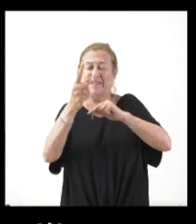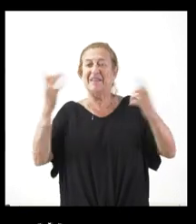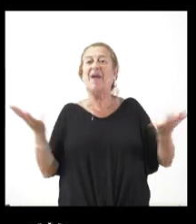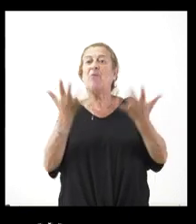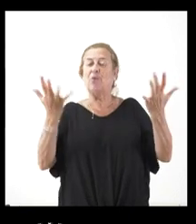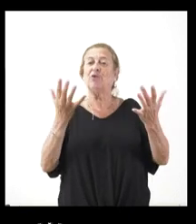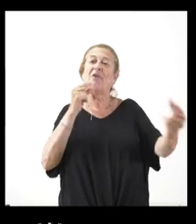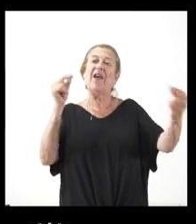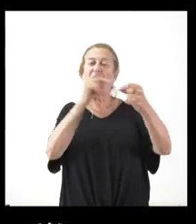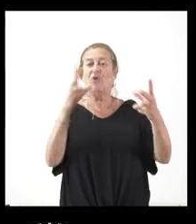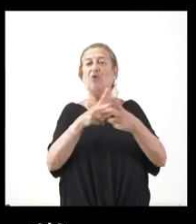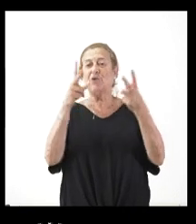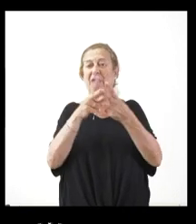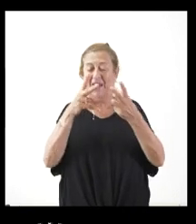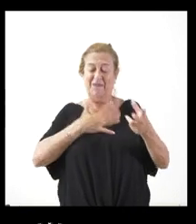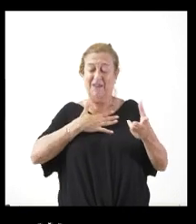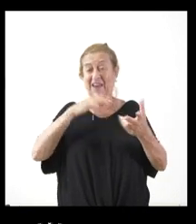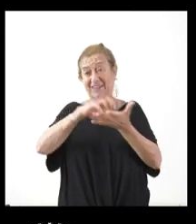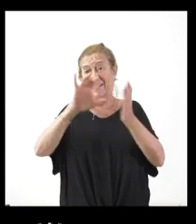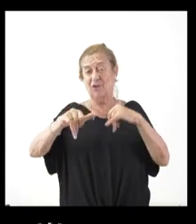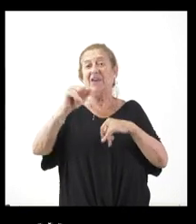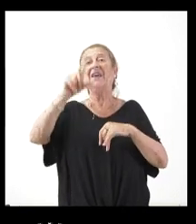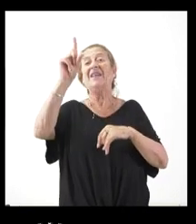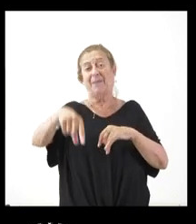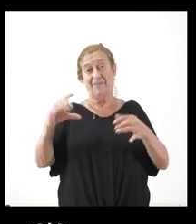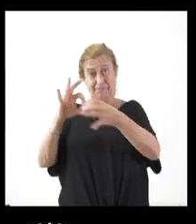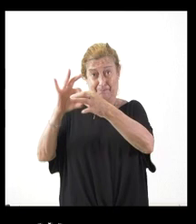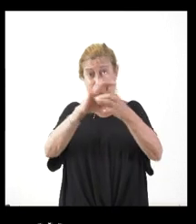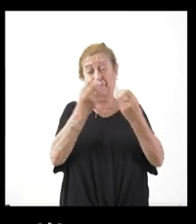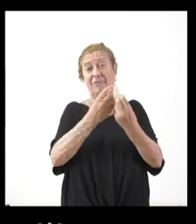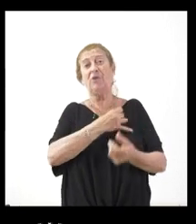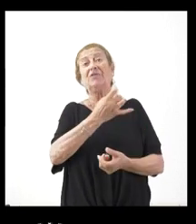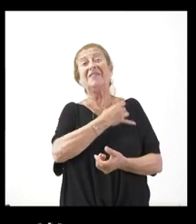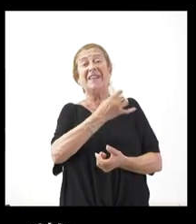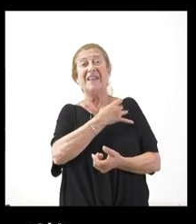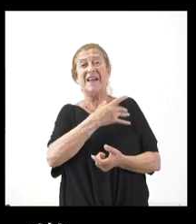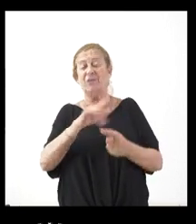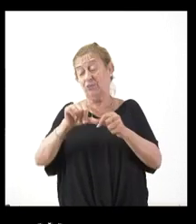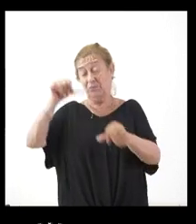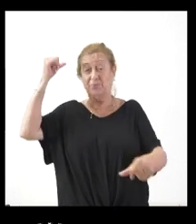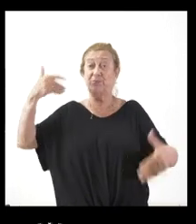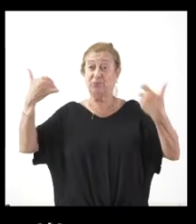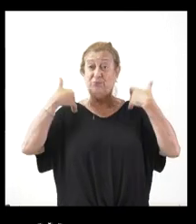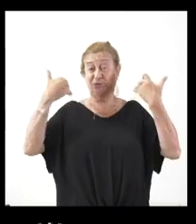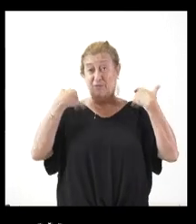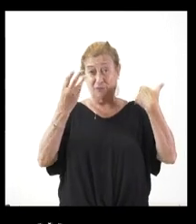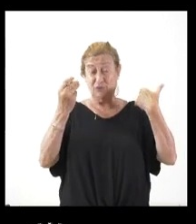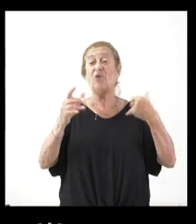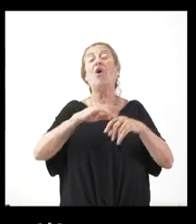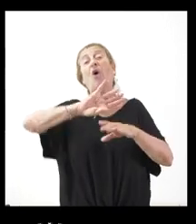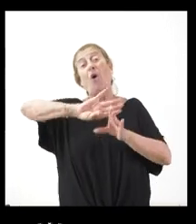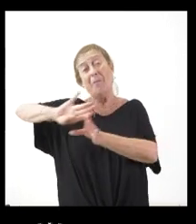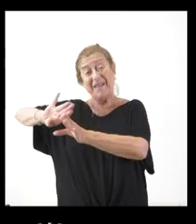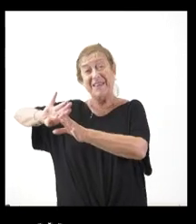social en la situación de la región y también la relación con los sindicatos que había sufrido mucho estos últimos años. Por otro lado,